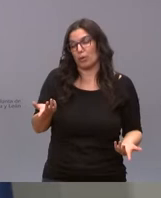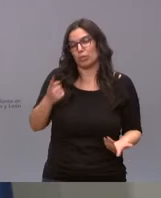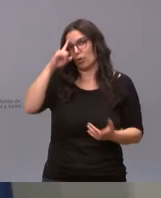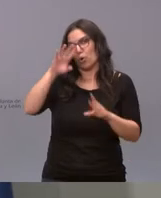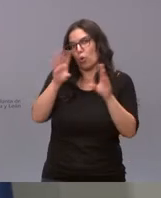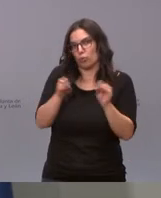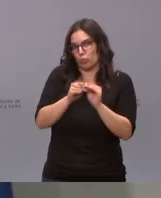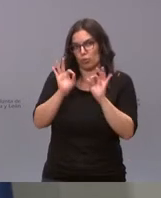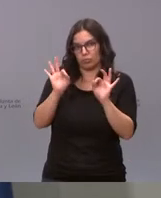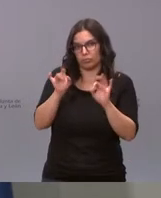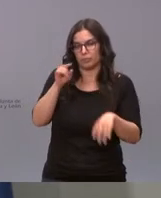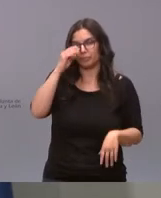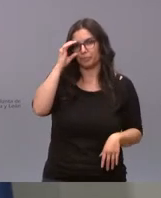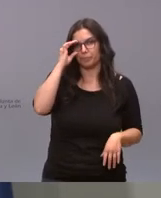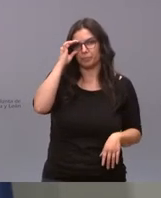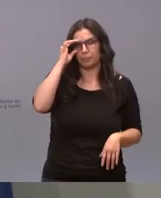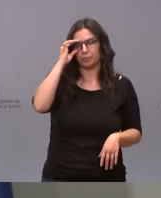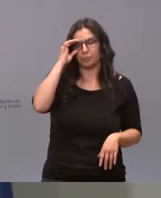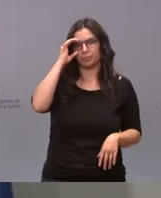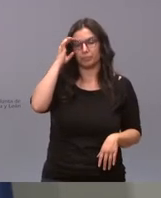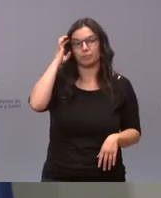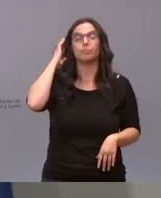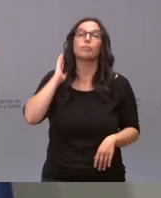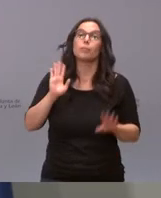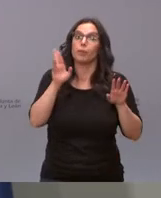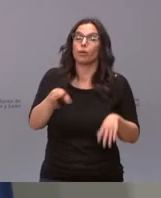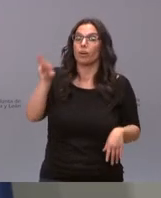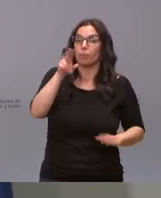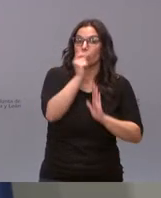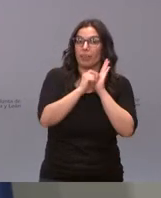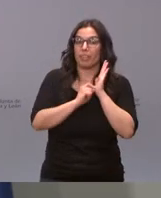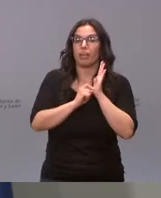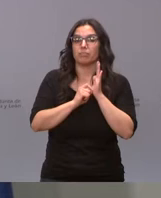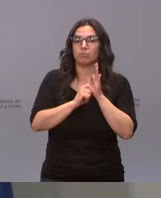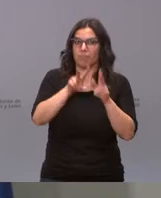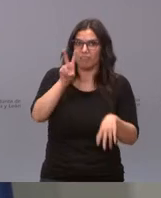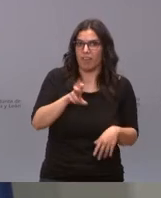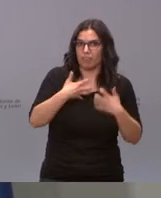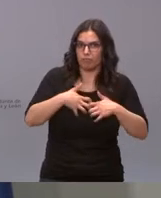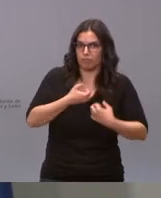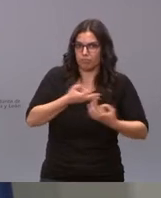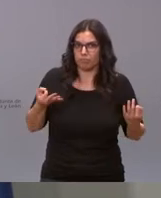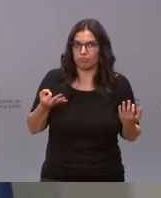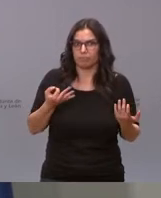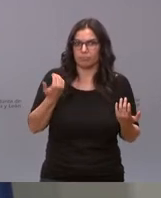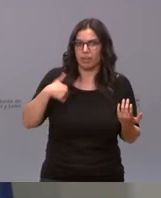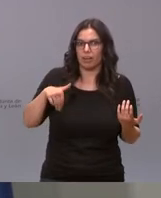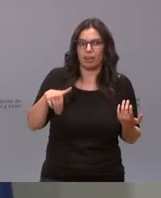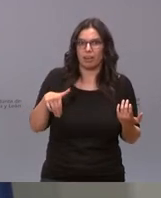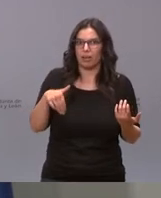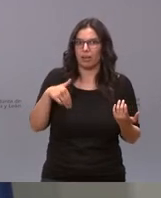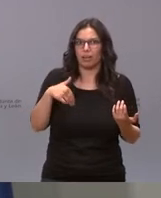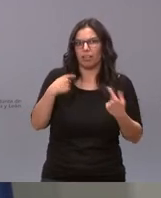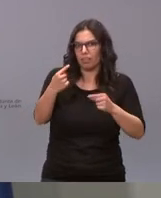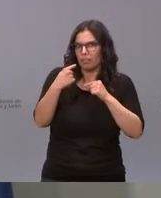el que estamos pero que las medidas insisto son eficaces esto es algo que ya hemos